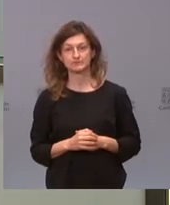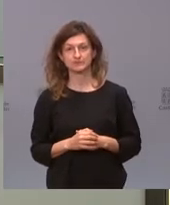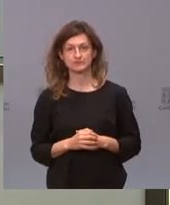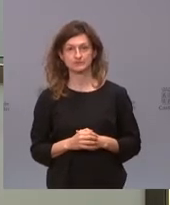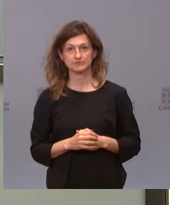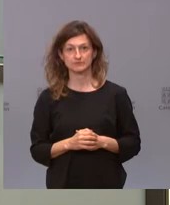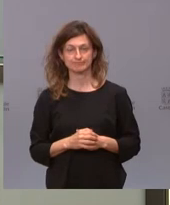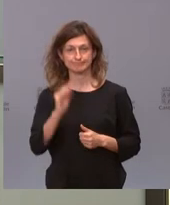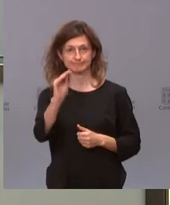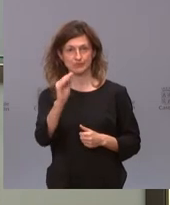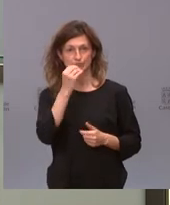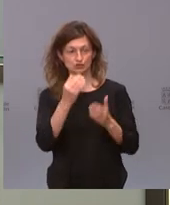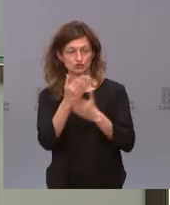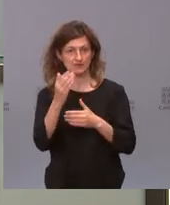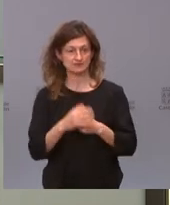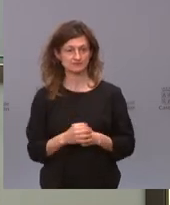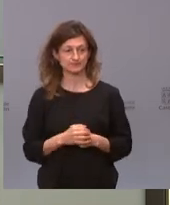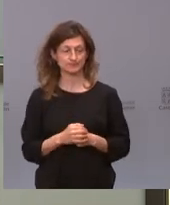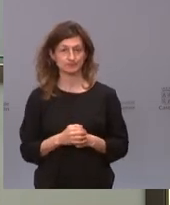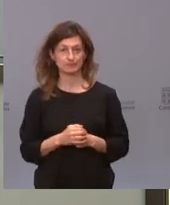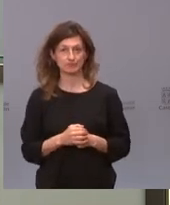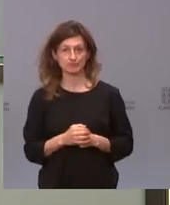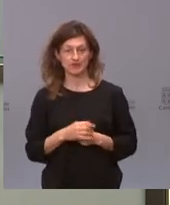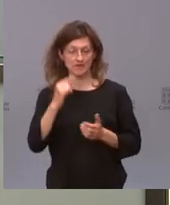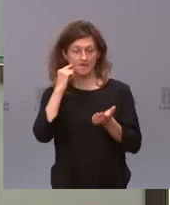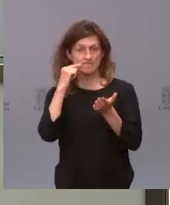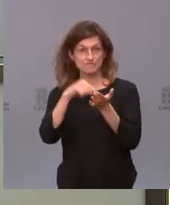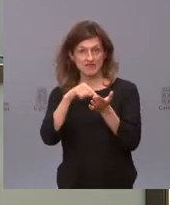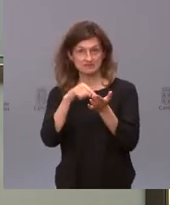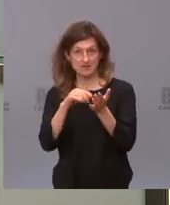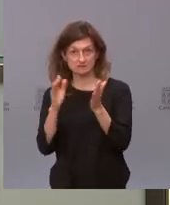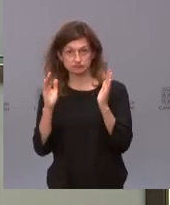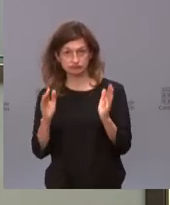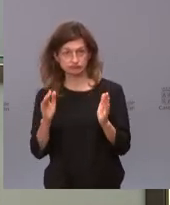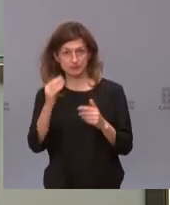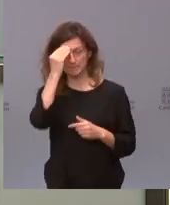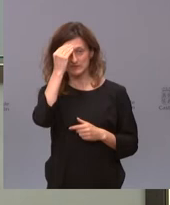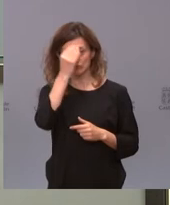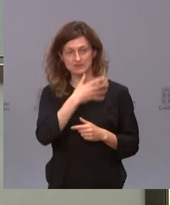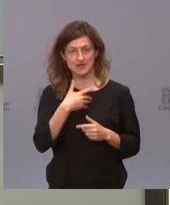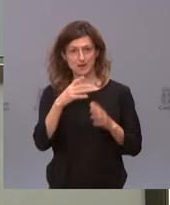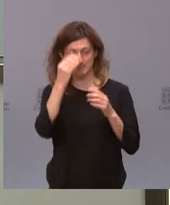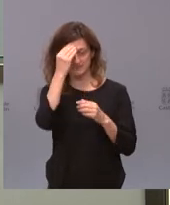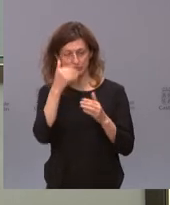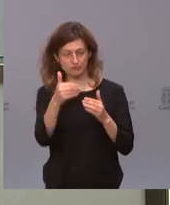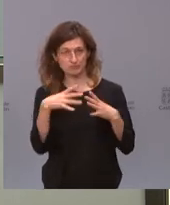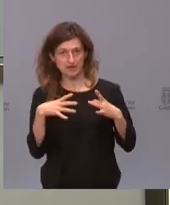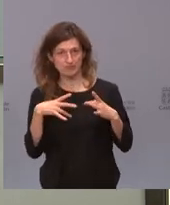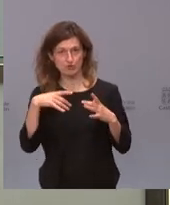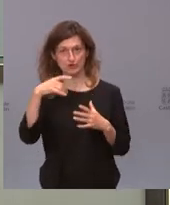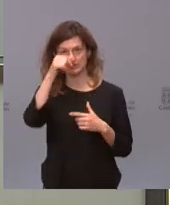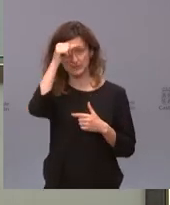Sí, buenos días, consejera. Teniendo en cuenta las fechas en las que estamos y que la gente empieza a pensar en los meses de verano y en las vacaciones,